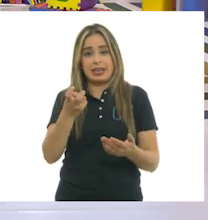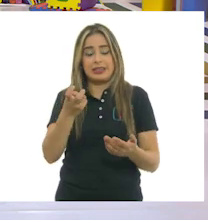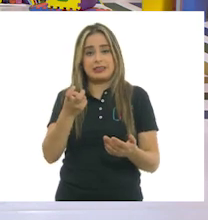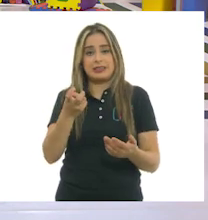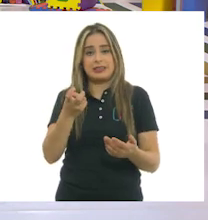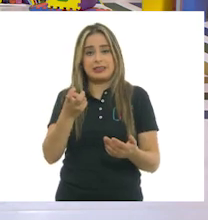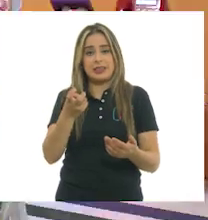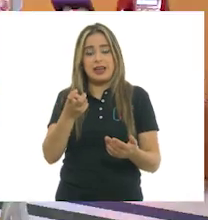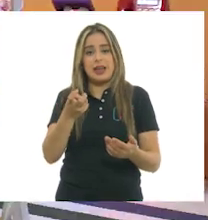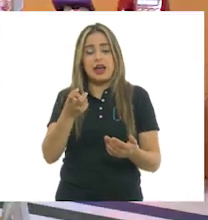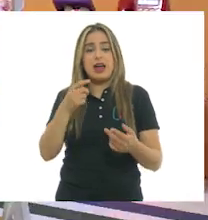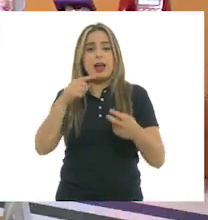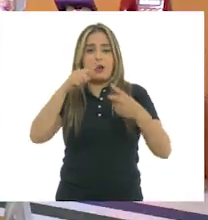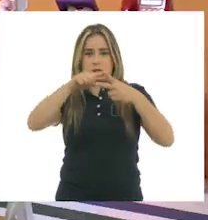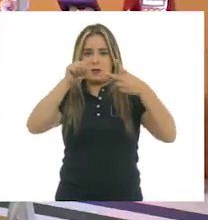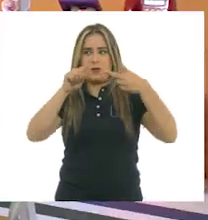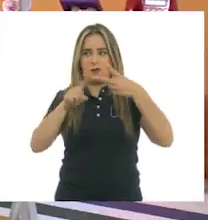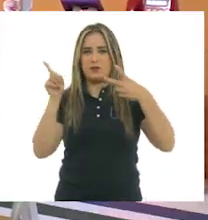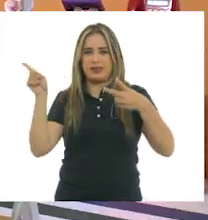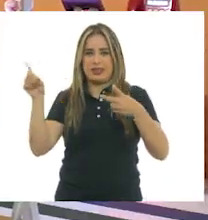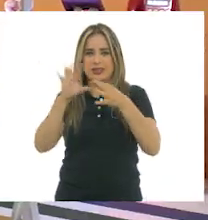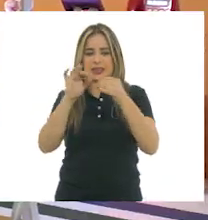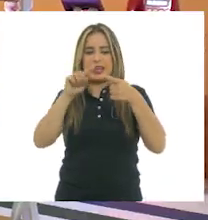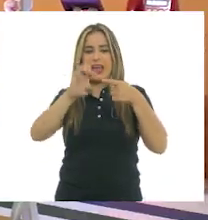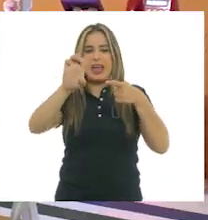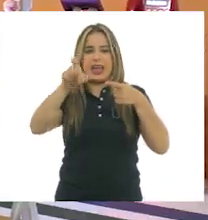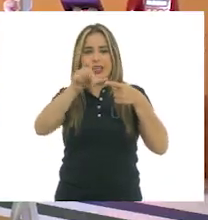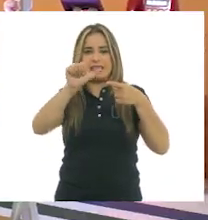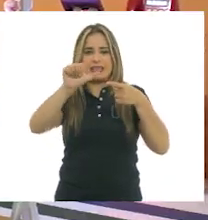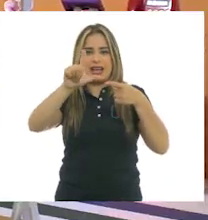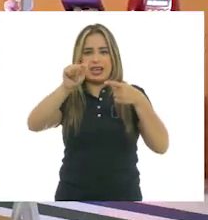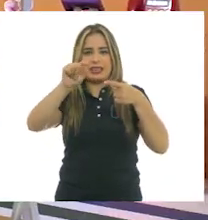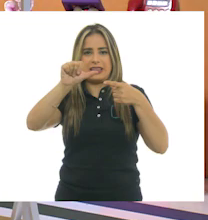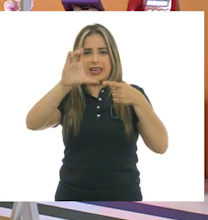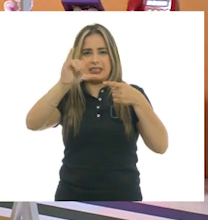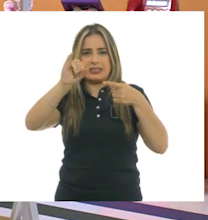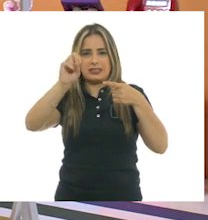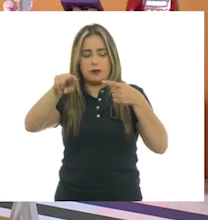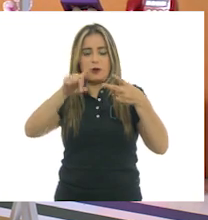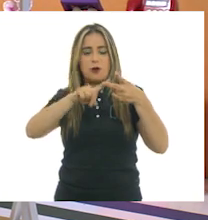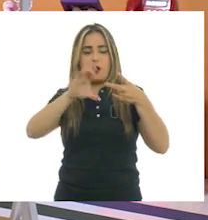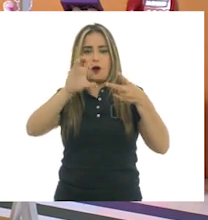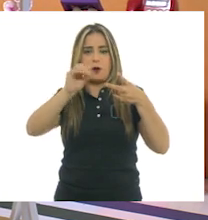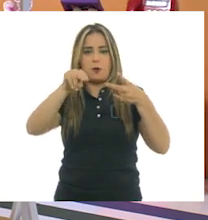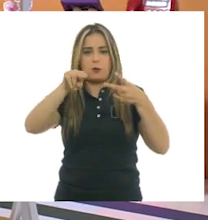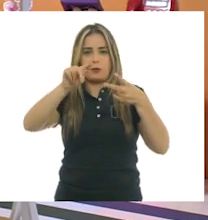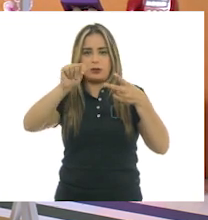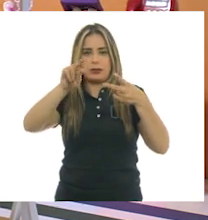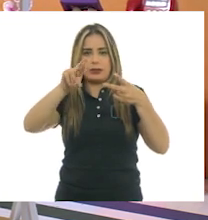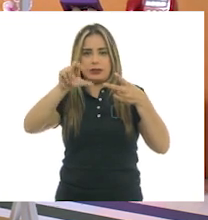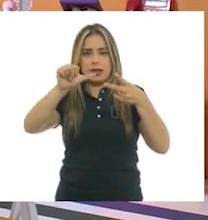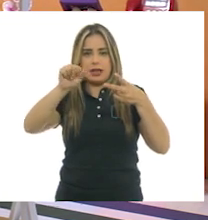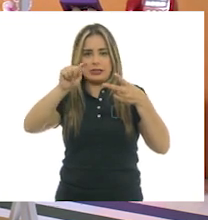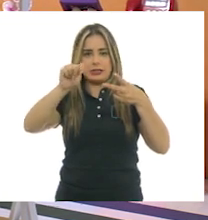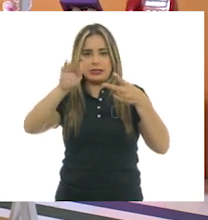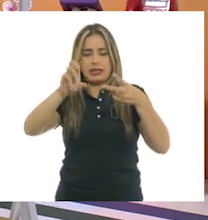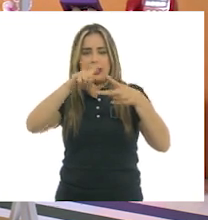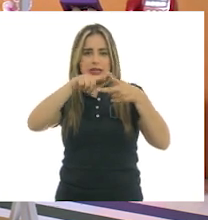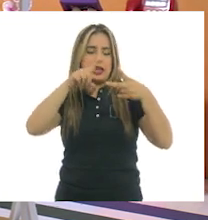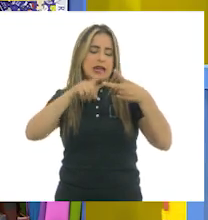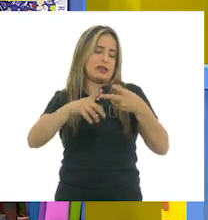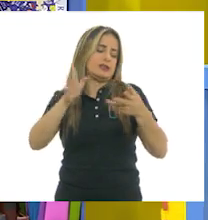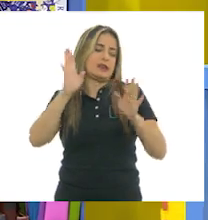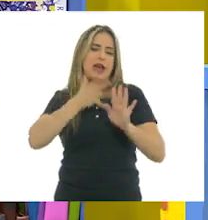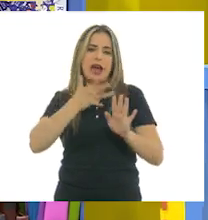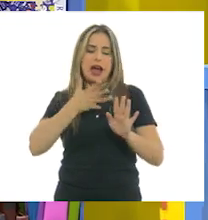mecanismos de los que ella habla, la exaltación y el contraste, por supuesto, se pueden dar en todos los niveles, ¿no?